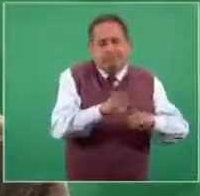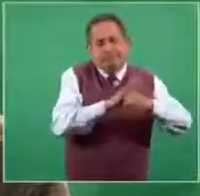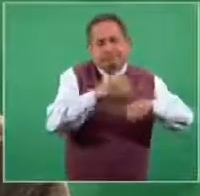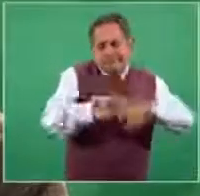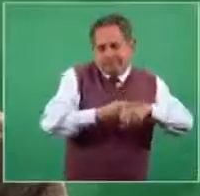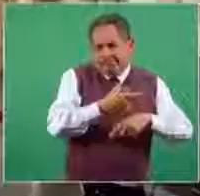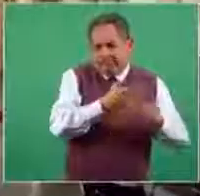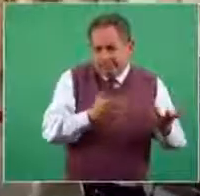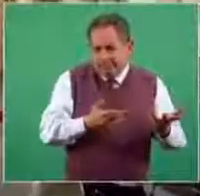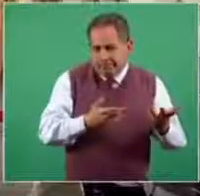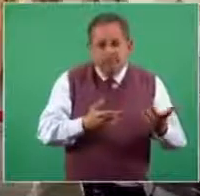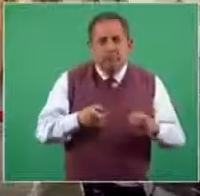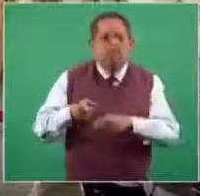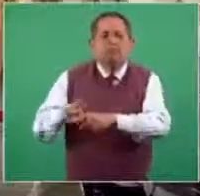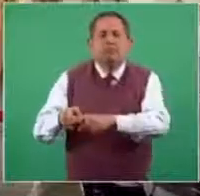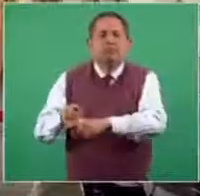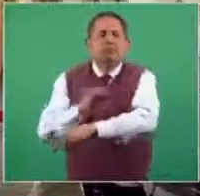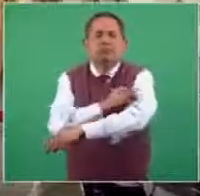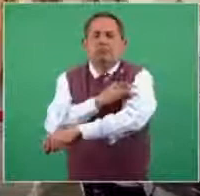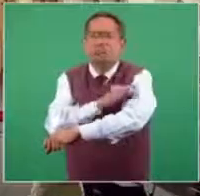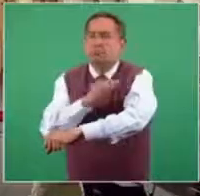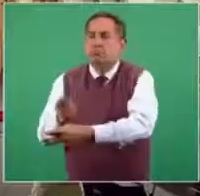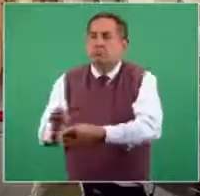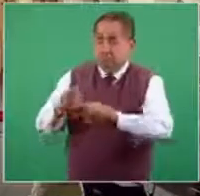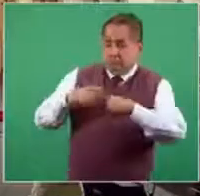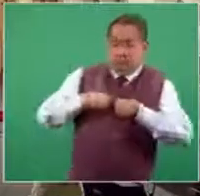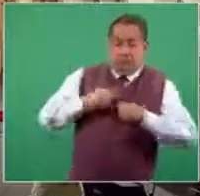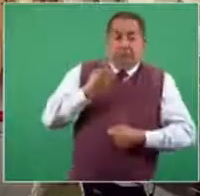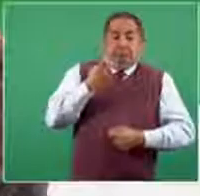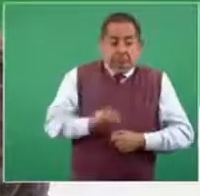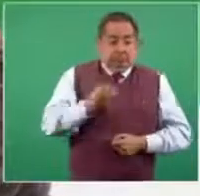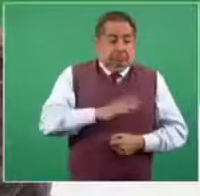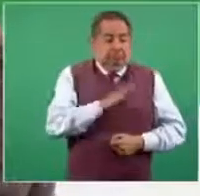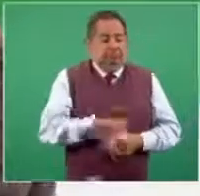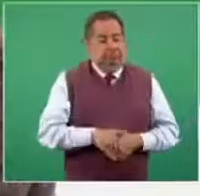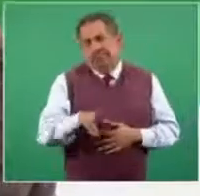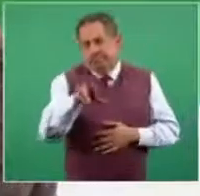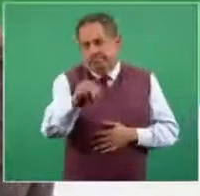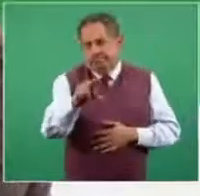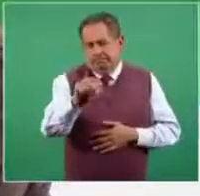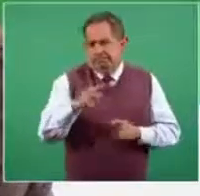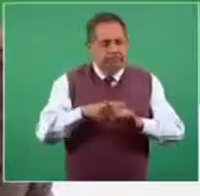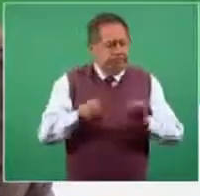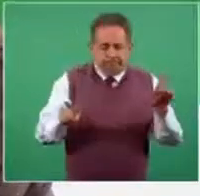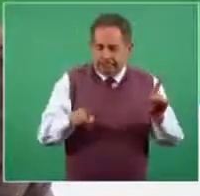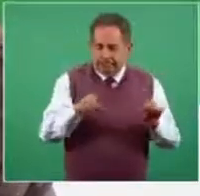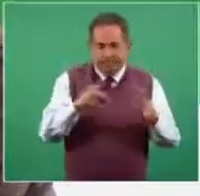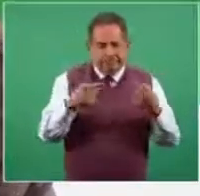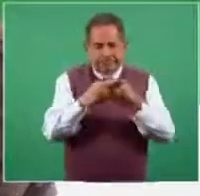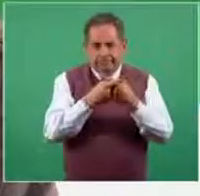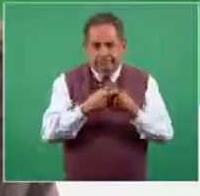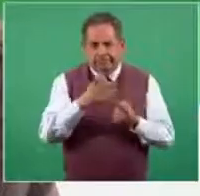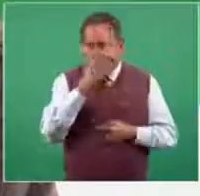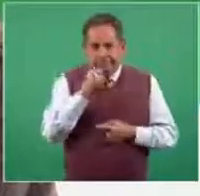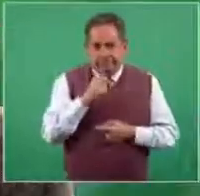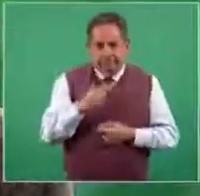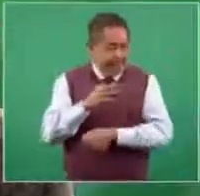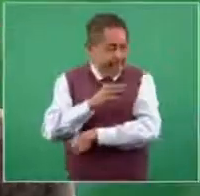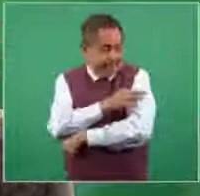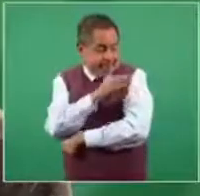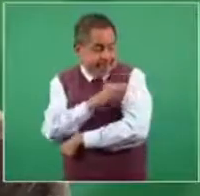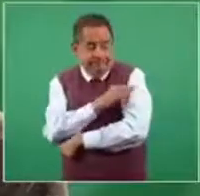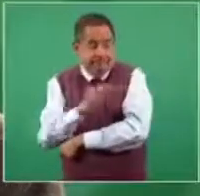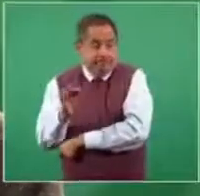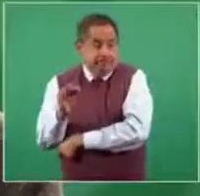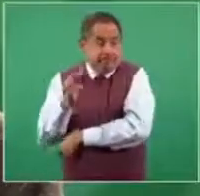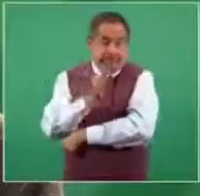-19. ¿La vacuna le causó la enfermedad? Definitivamente no, es biológicamente imposible que